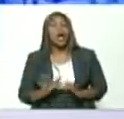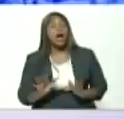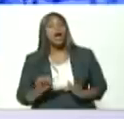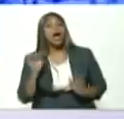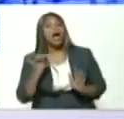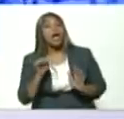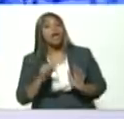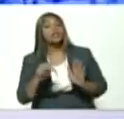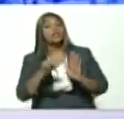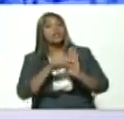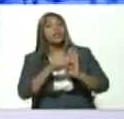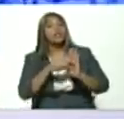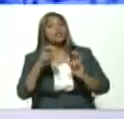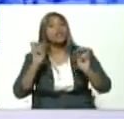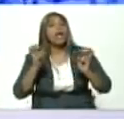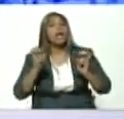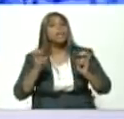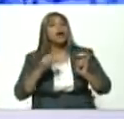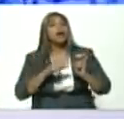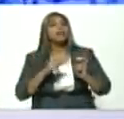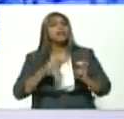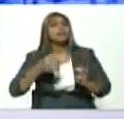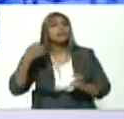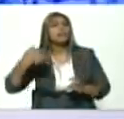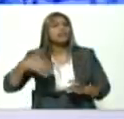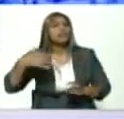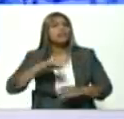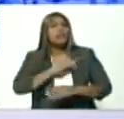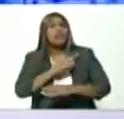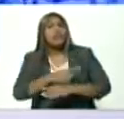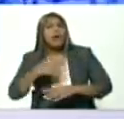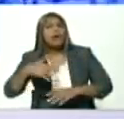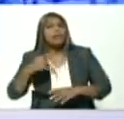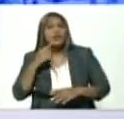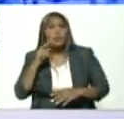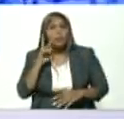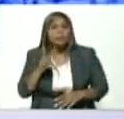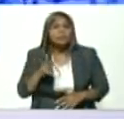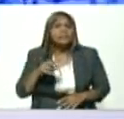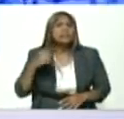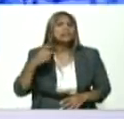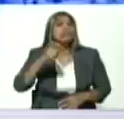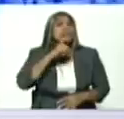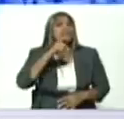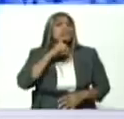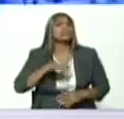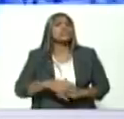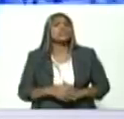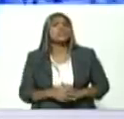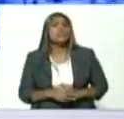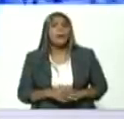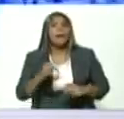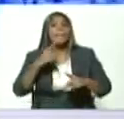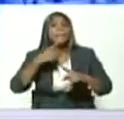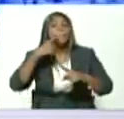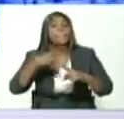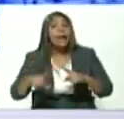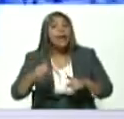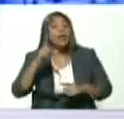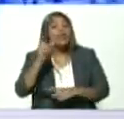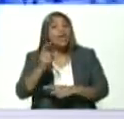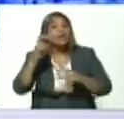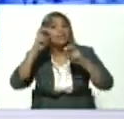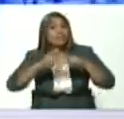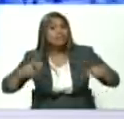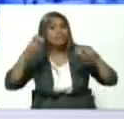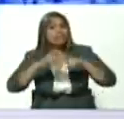punto álgido picante mete la mano y te pica ¿verdad? pero tenemos que seguir buscando